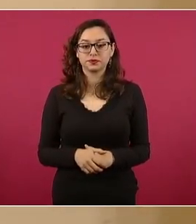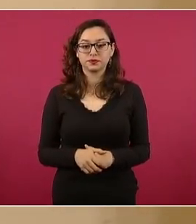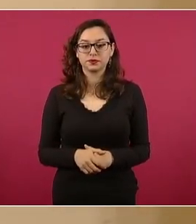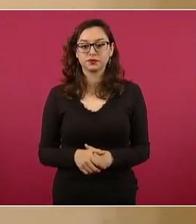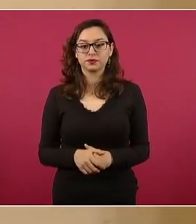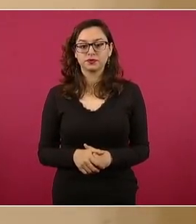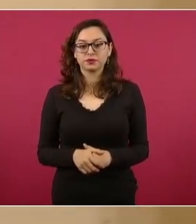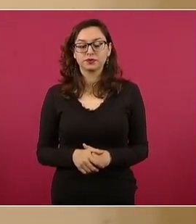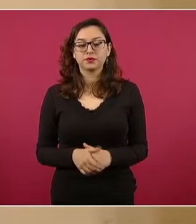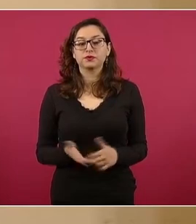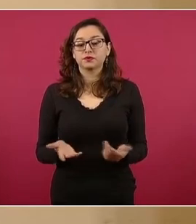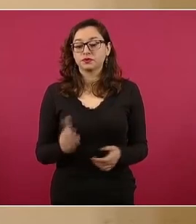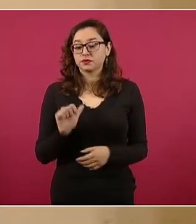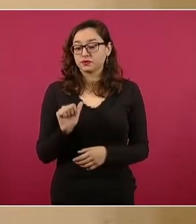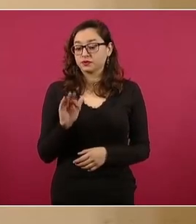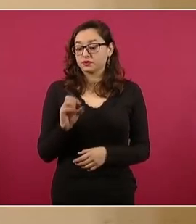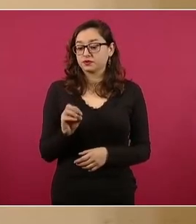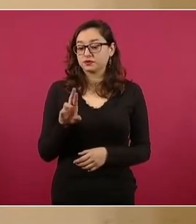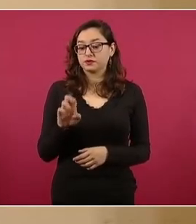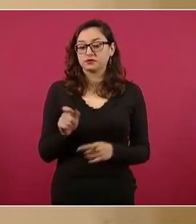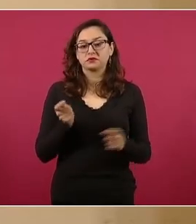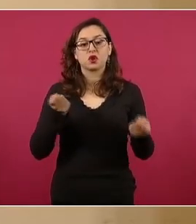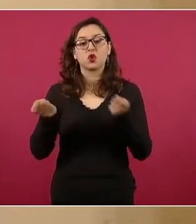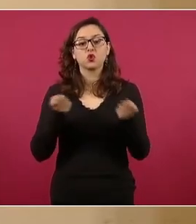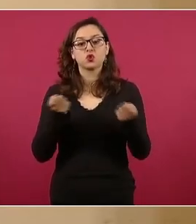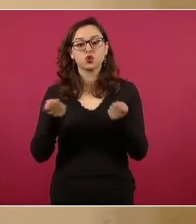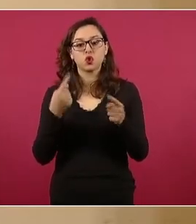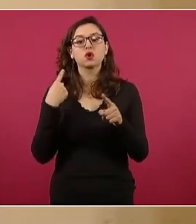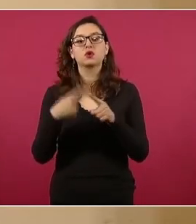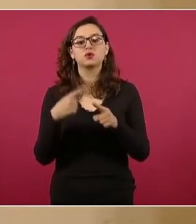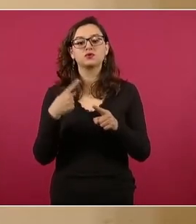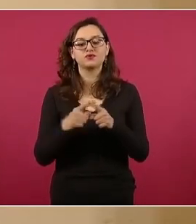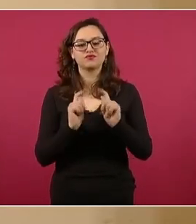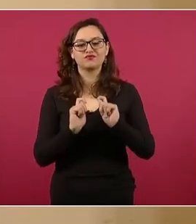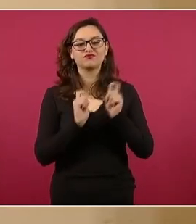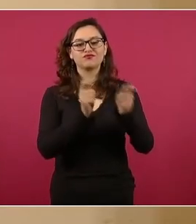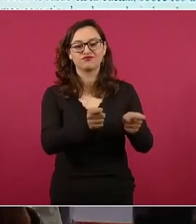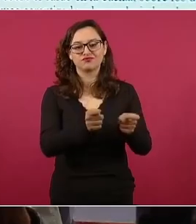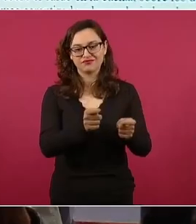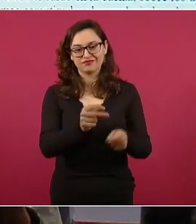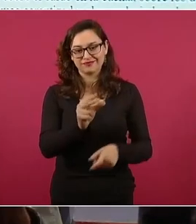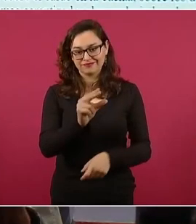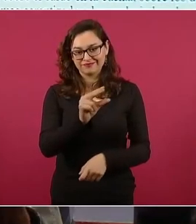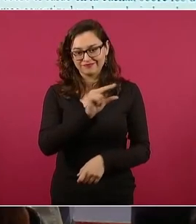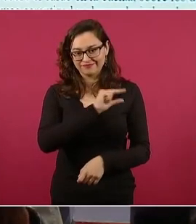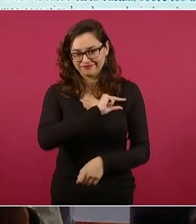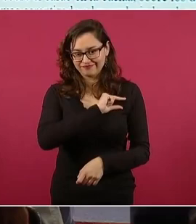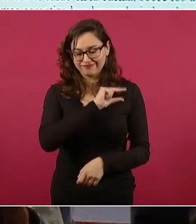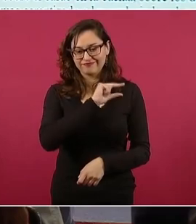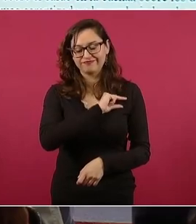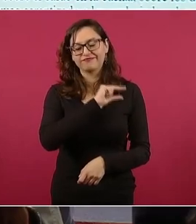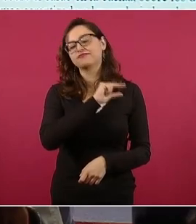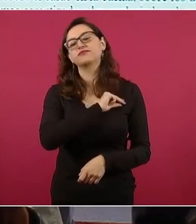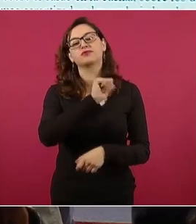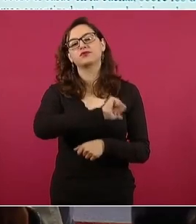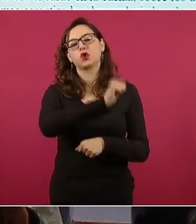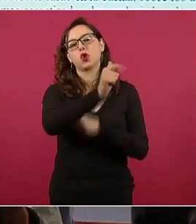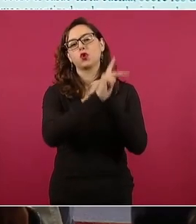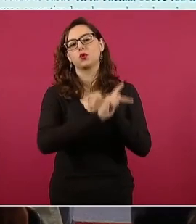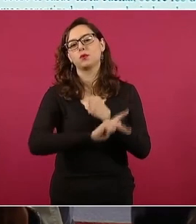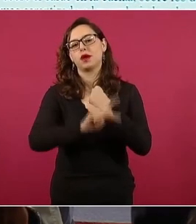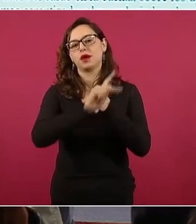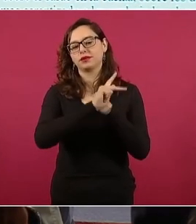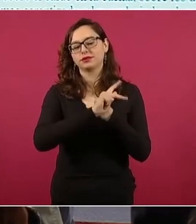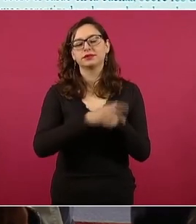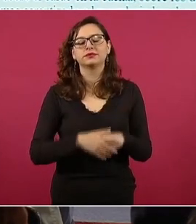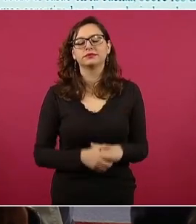entregados de esa forma a operadoras financieras, privadas, nacionales y extranjeras.